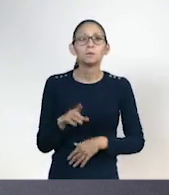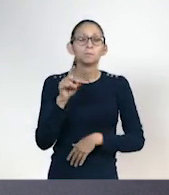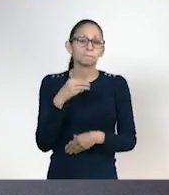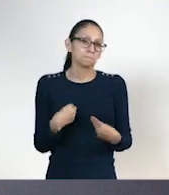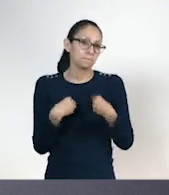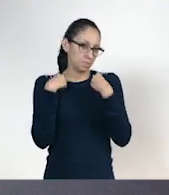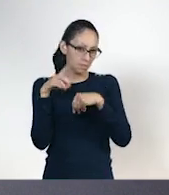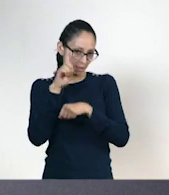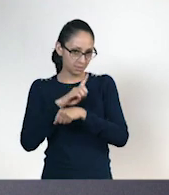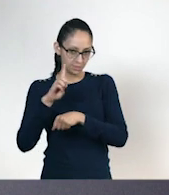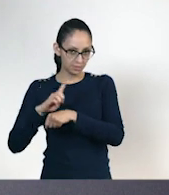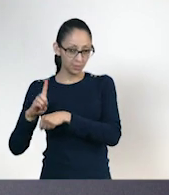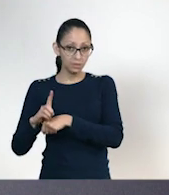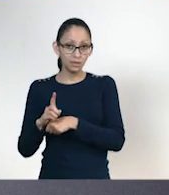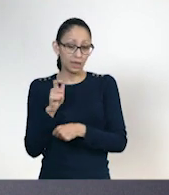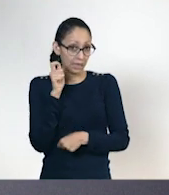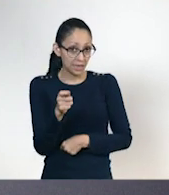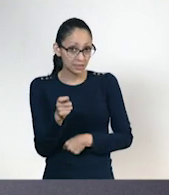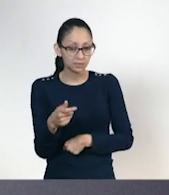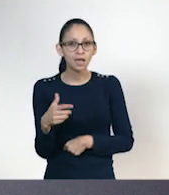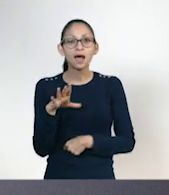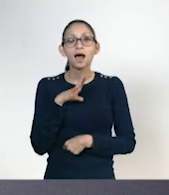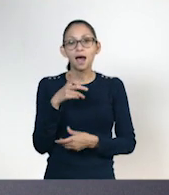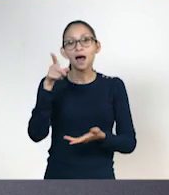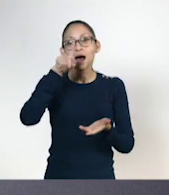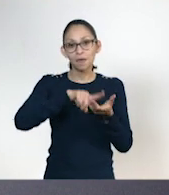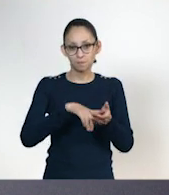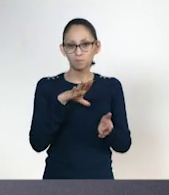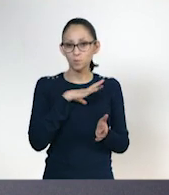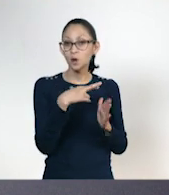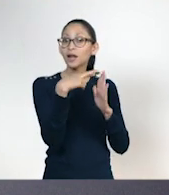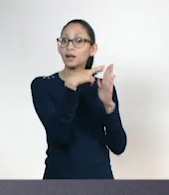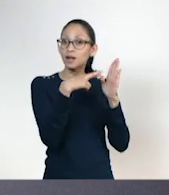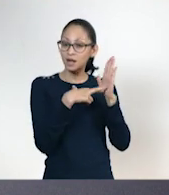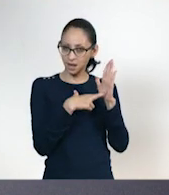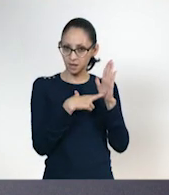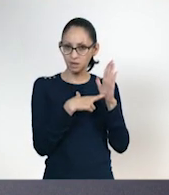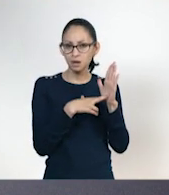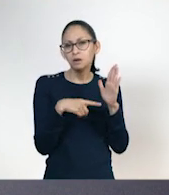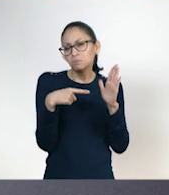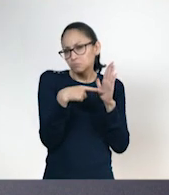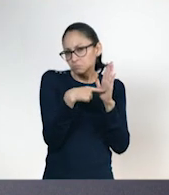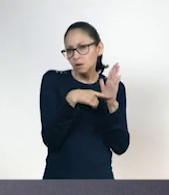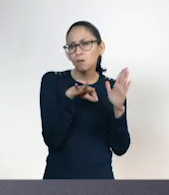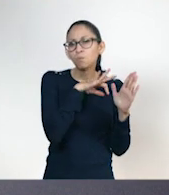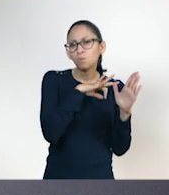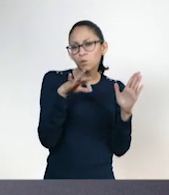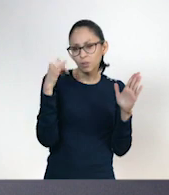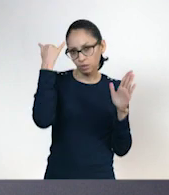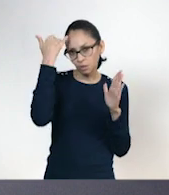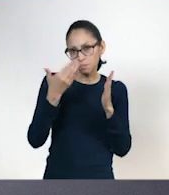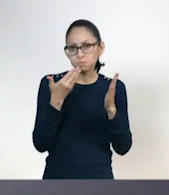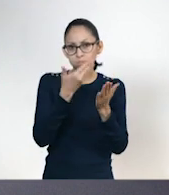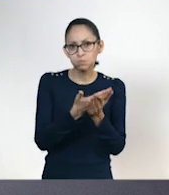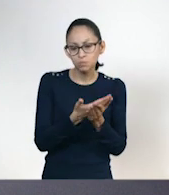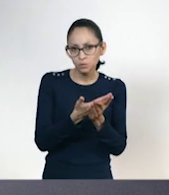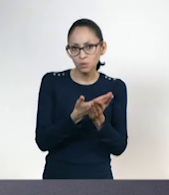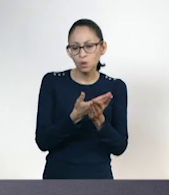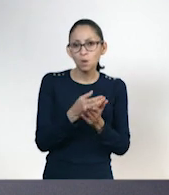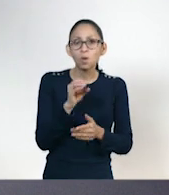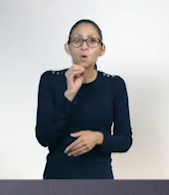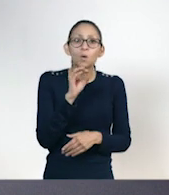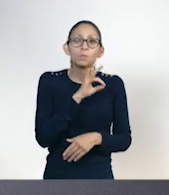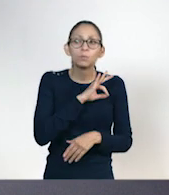habitual. Ok. Cuenta con determinadas reglas. Estas pueden ser previamente establecidas o incluso las podemos tomar